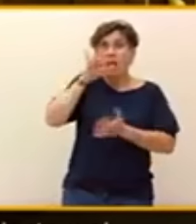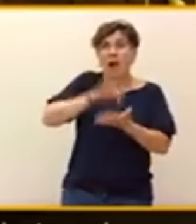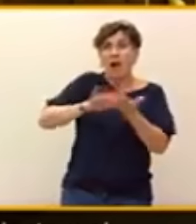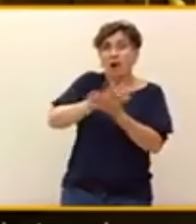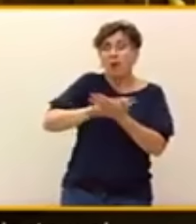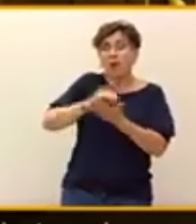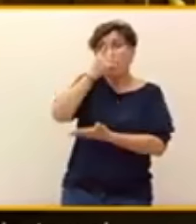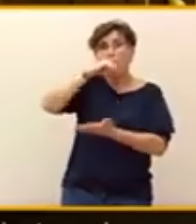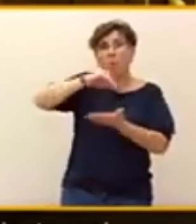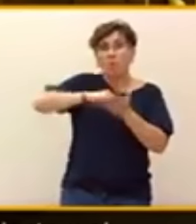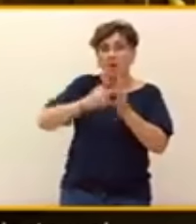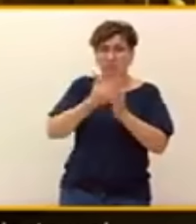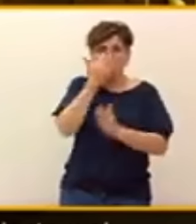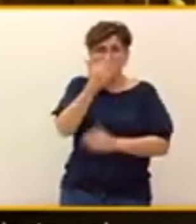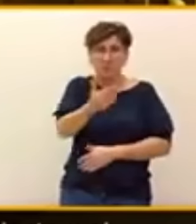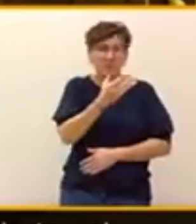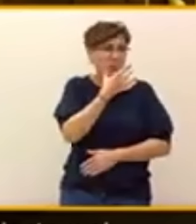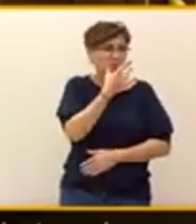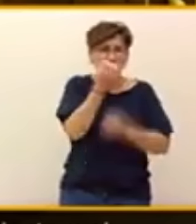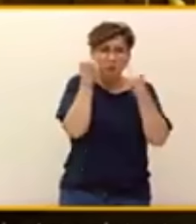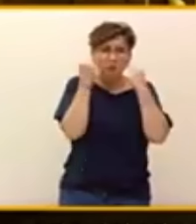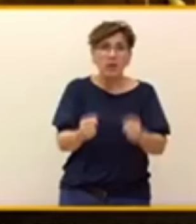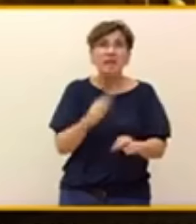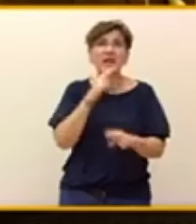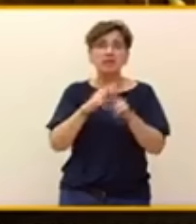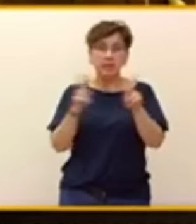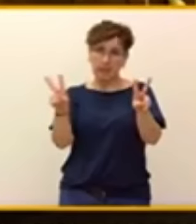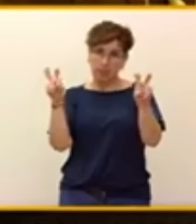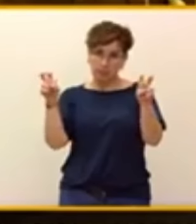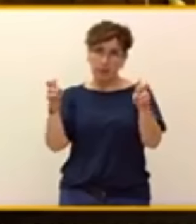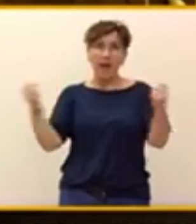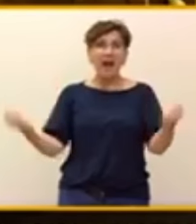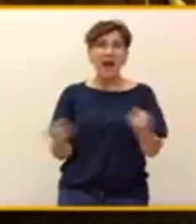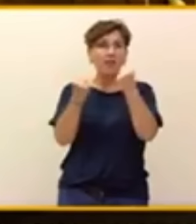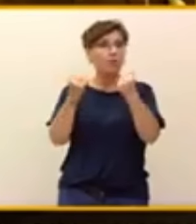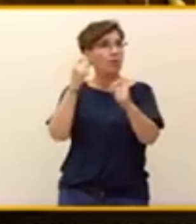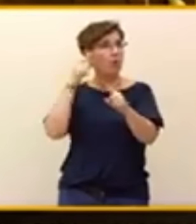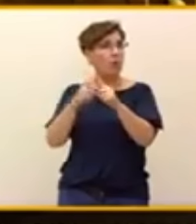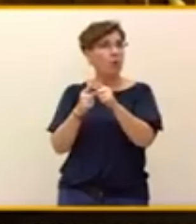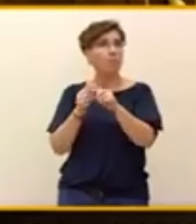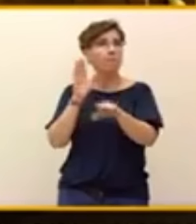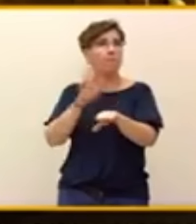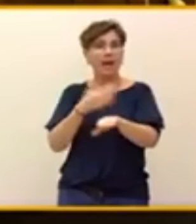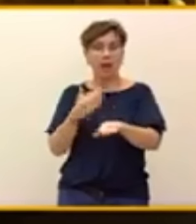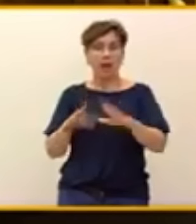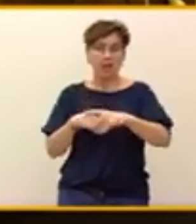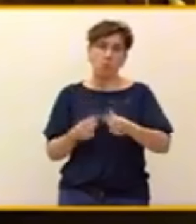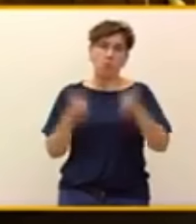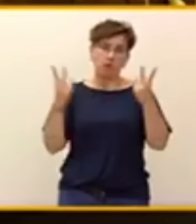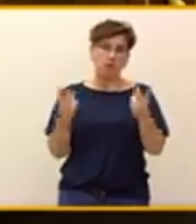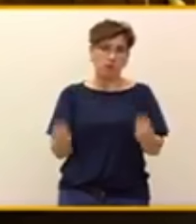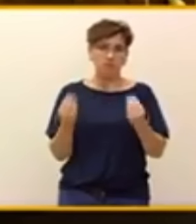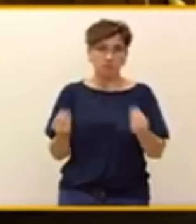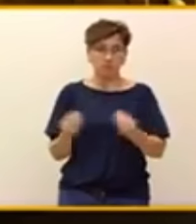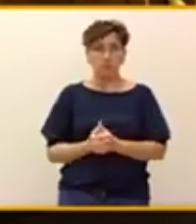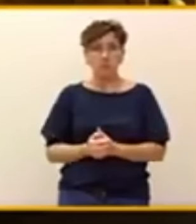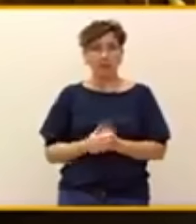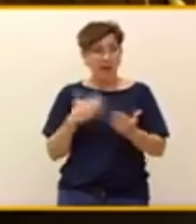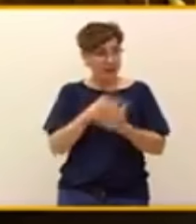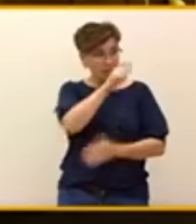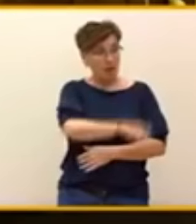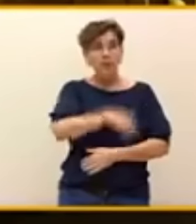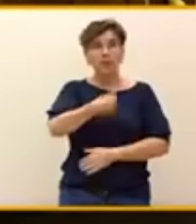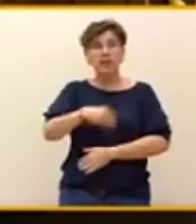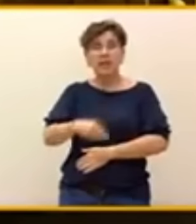acción por la democracia. El presidente del Gobierno ha dicho incluso que vivimos bajo el ataque despiadado de la mentira.